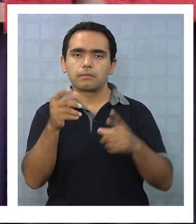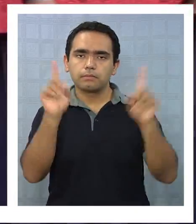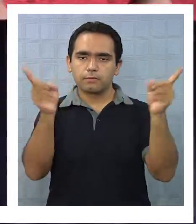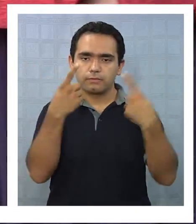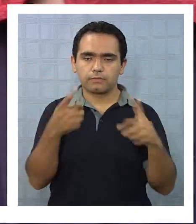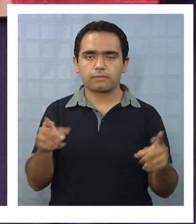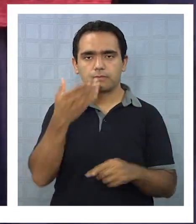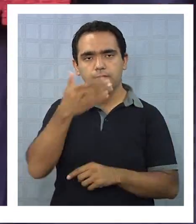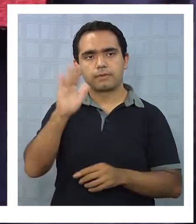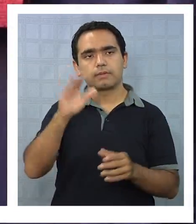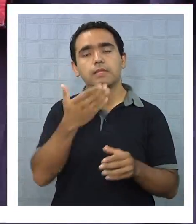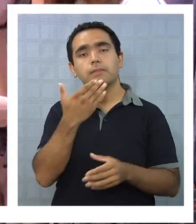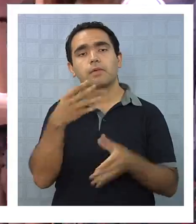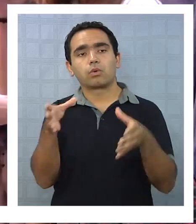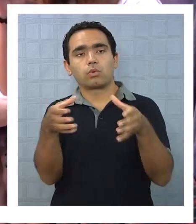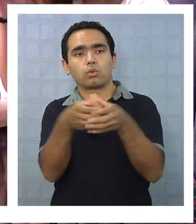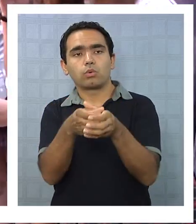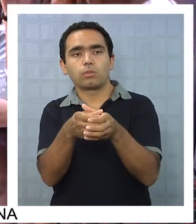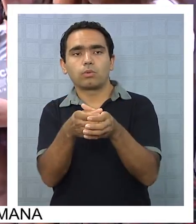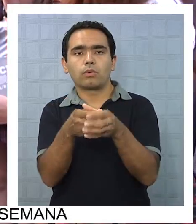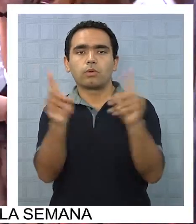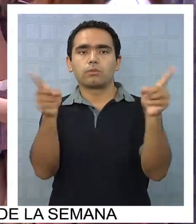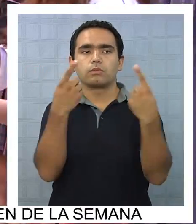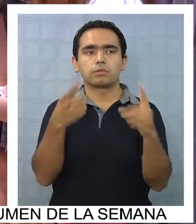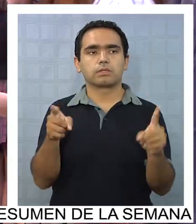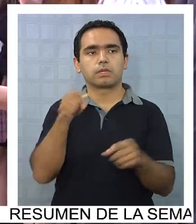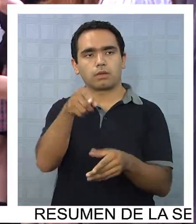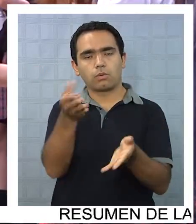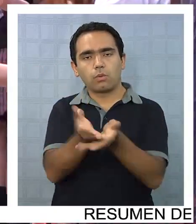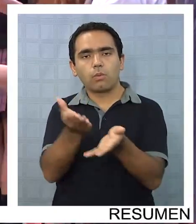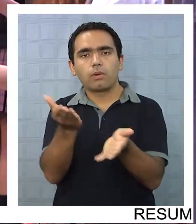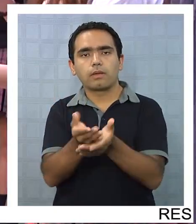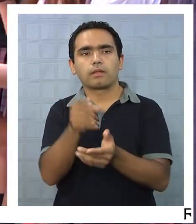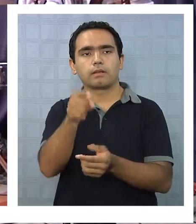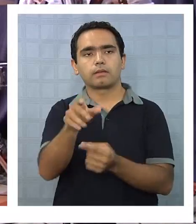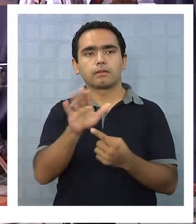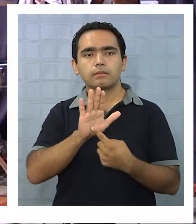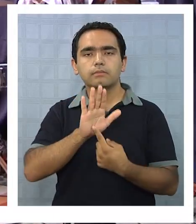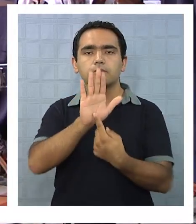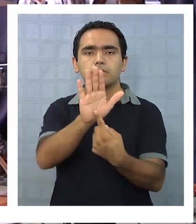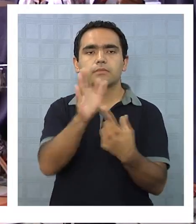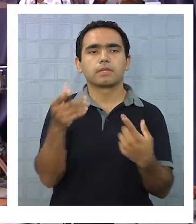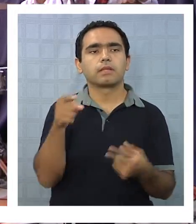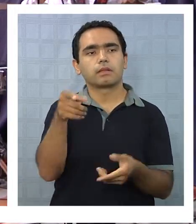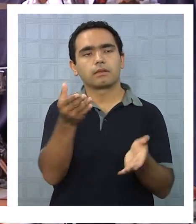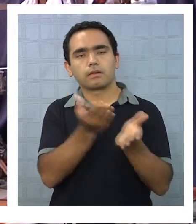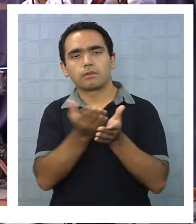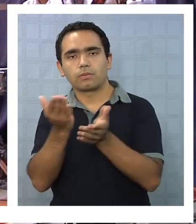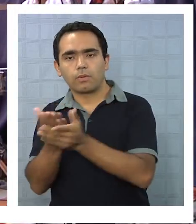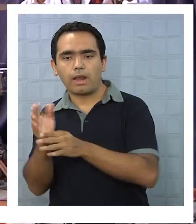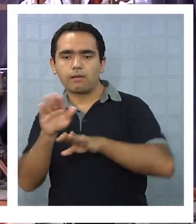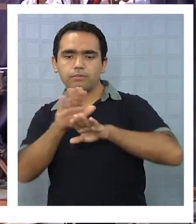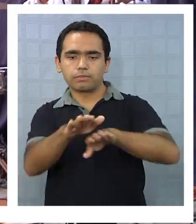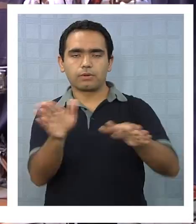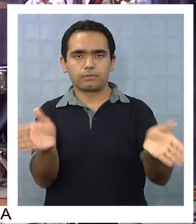también participó un grupo musical de la Escuela Artística, que nació al amparo de estas escuelas de rock.